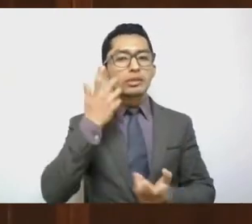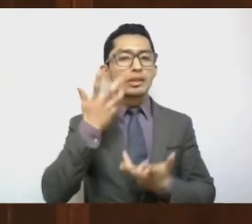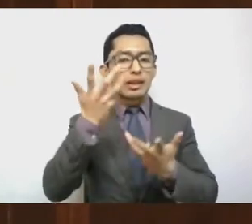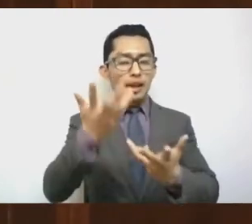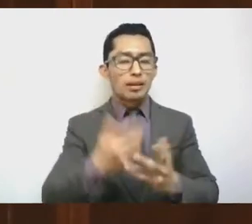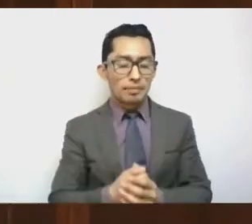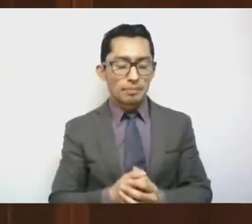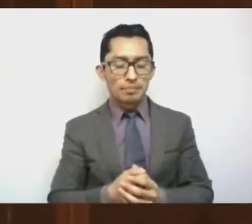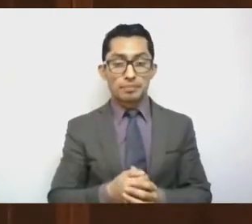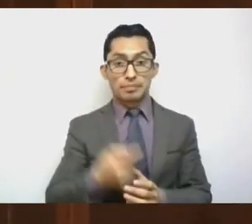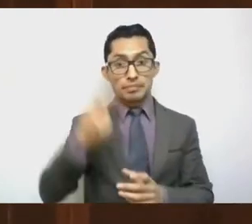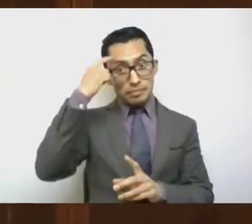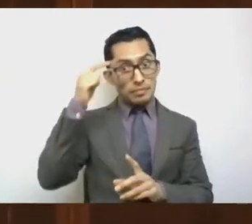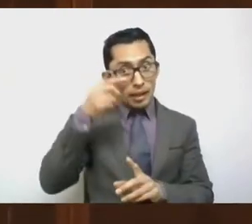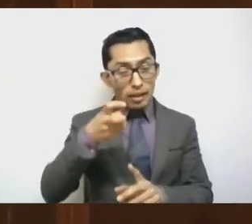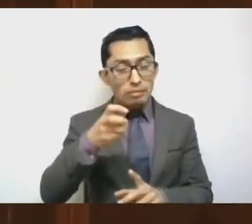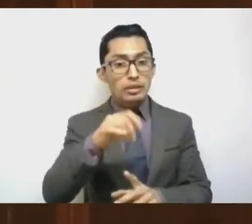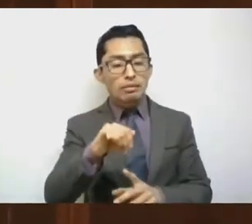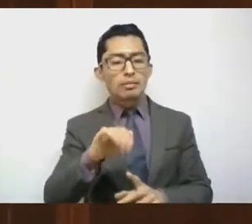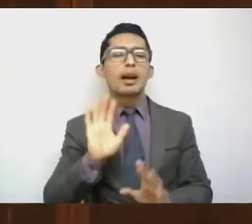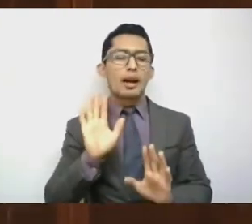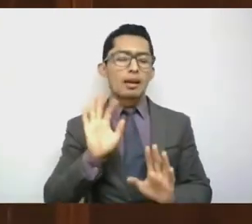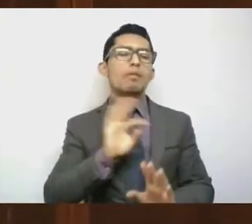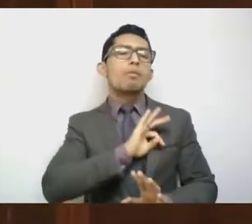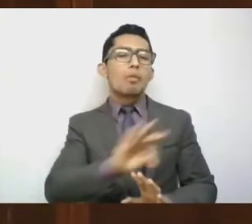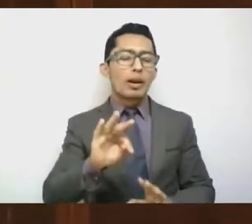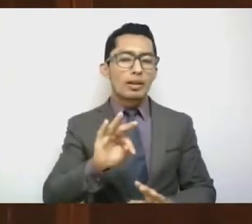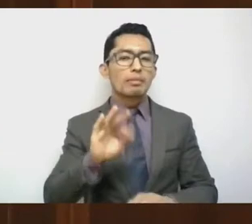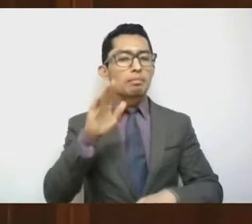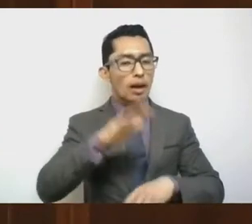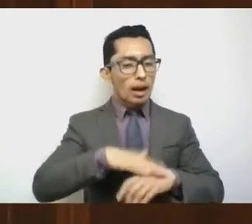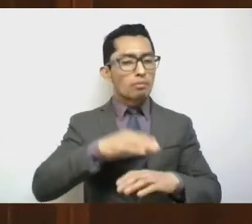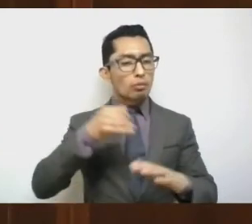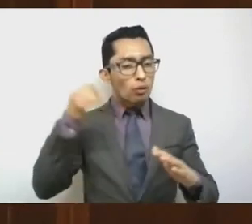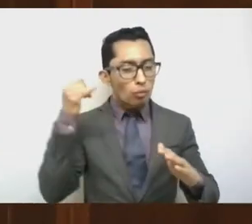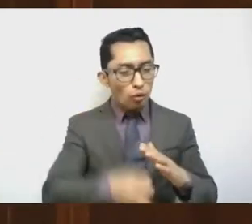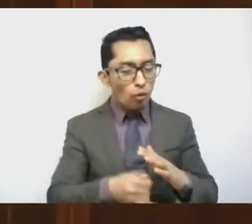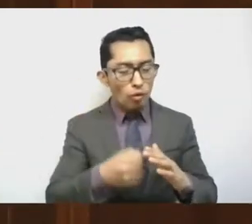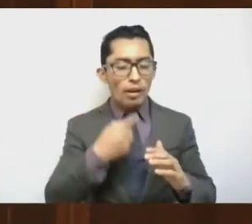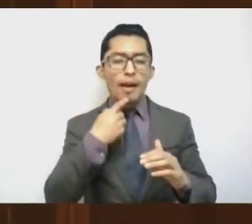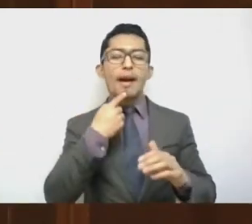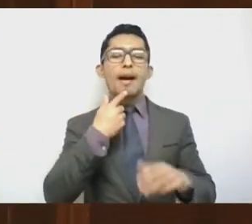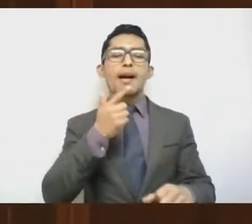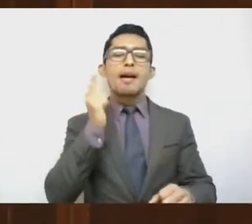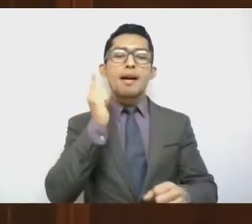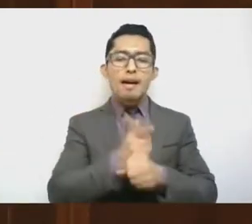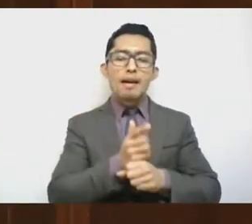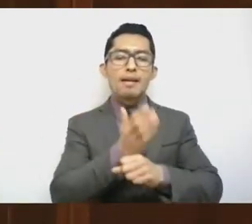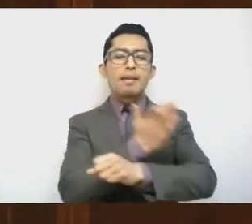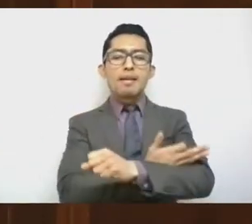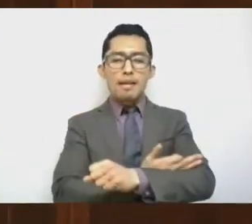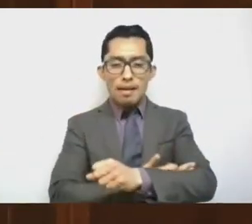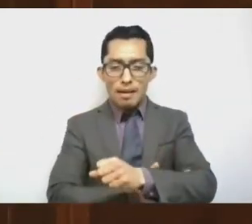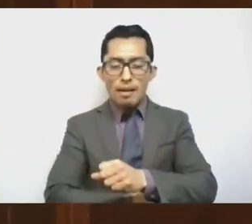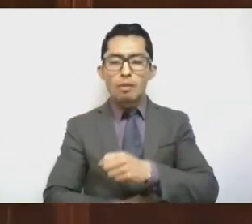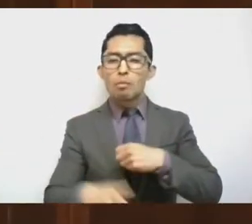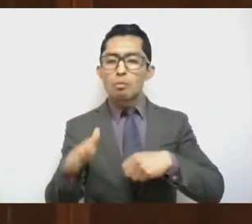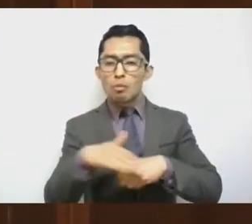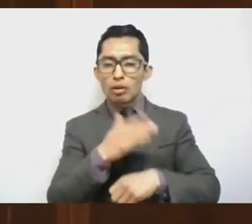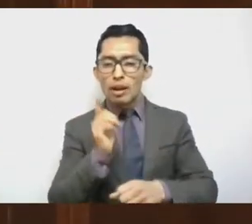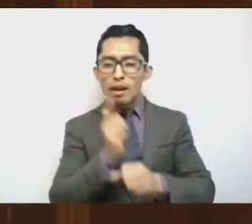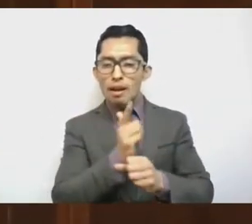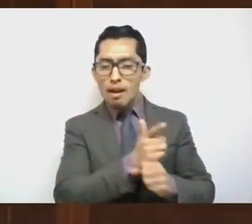lo entendemos así, tendremos la posibilidad de ir a profundidad, de ir al fondo de las cosas. Si no lo